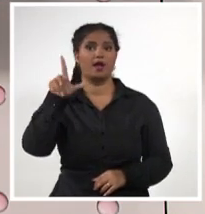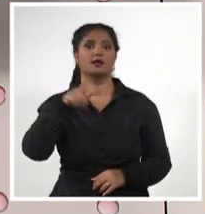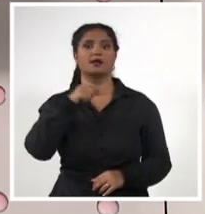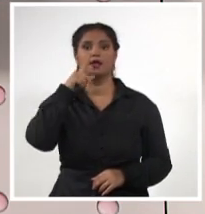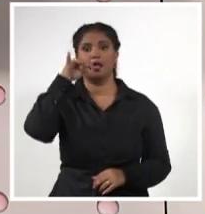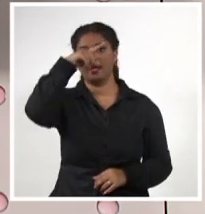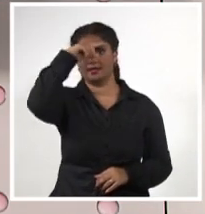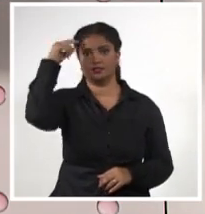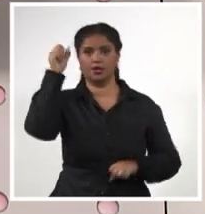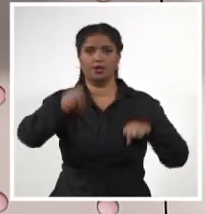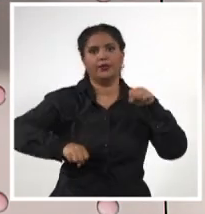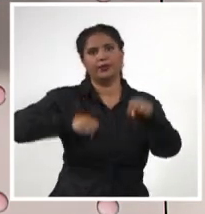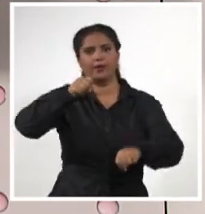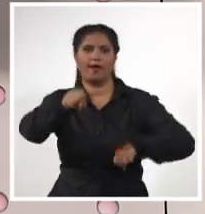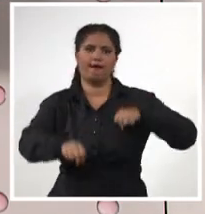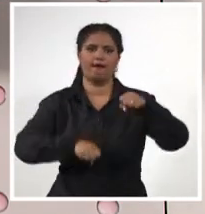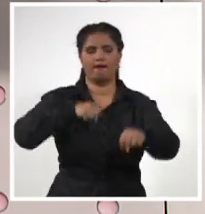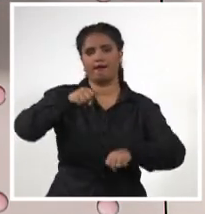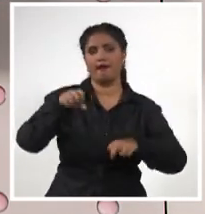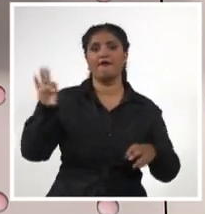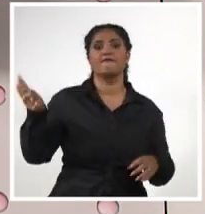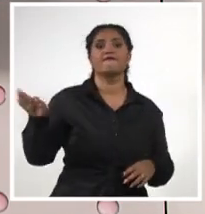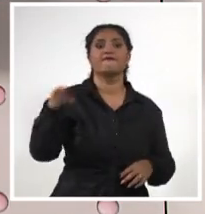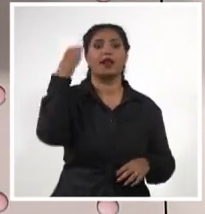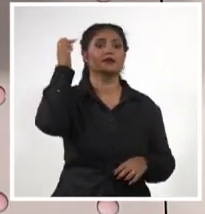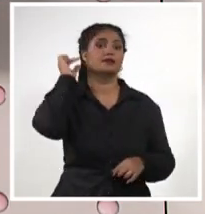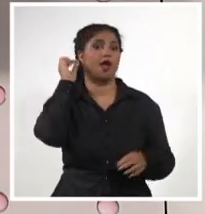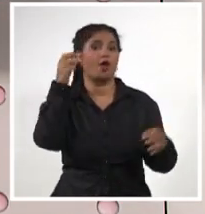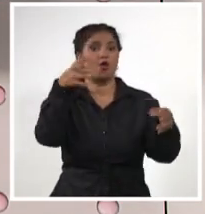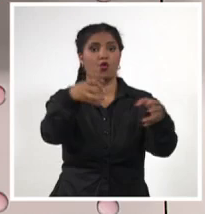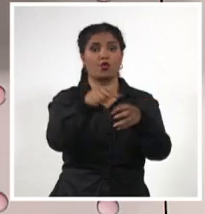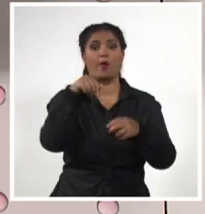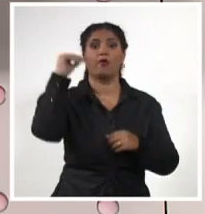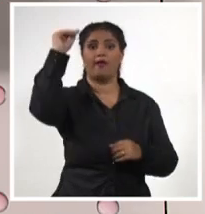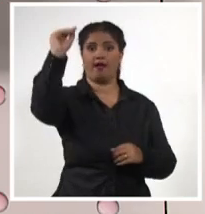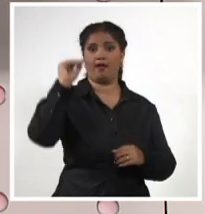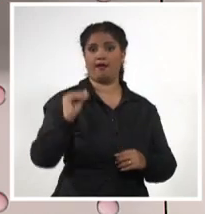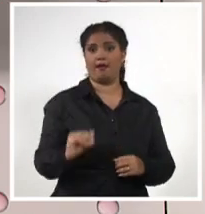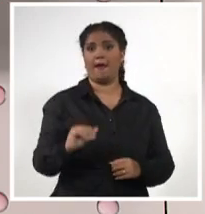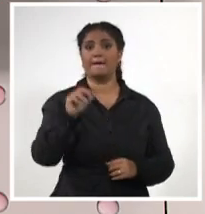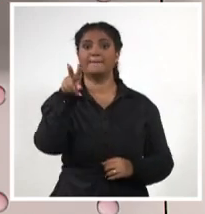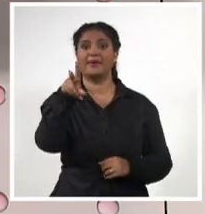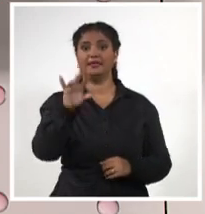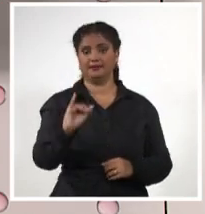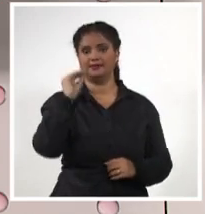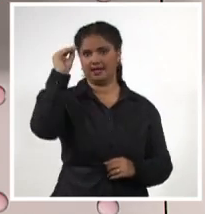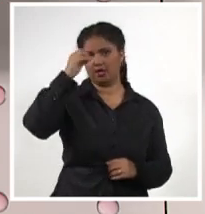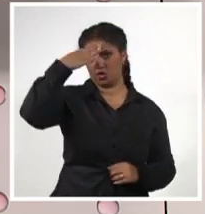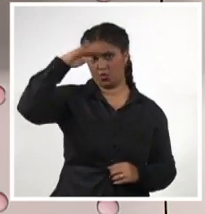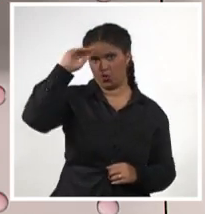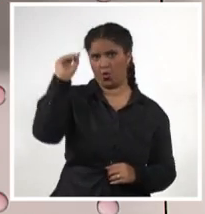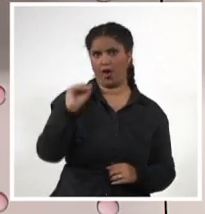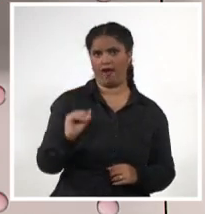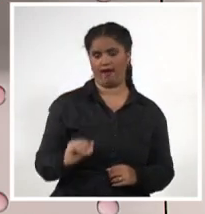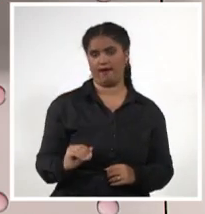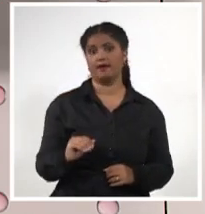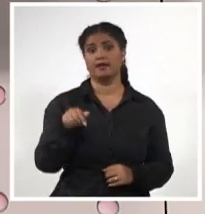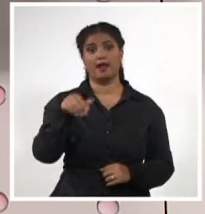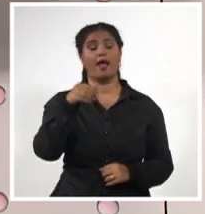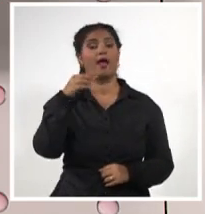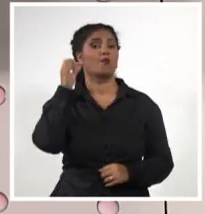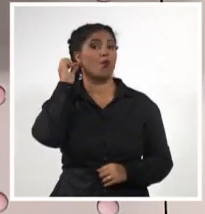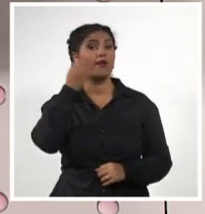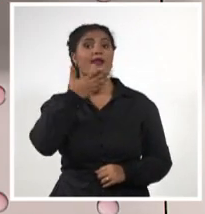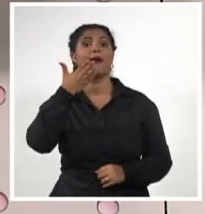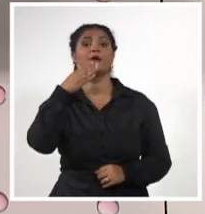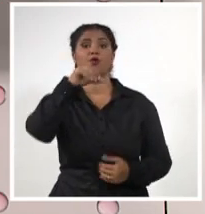la sexta etapa del Tour de Francia femenino y ocupa ahora el lugar 26 de la general individual. Arlenis es lo mejor por América Latina hasta el momento y